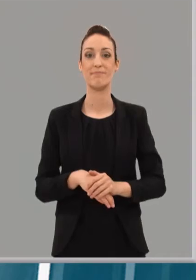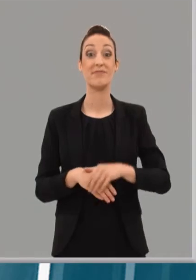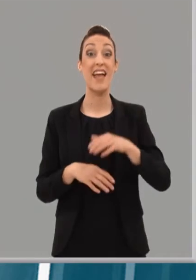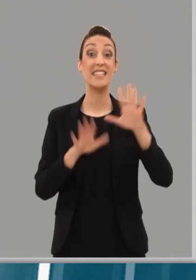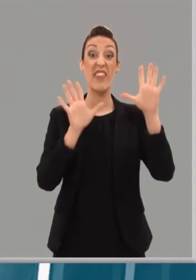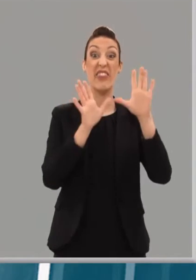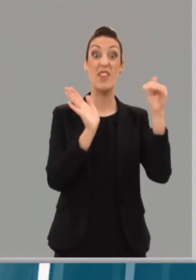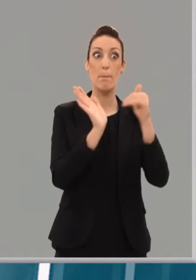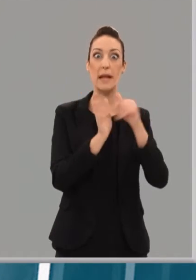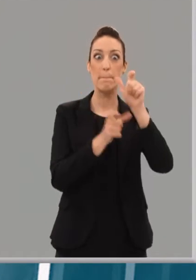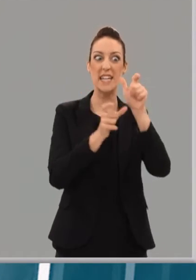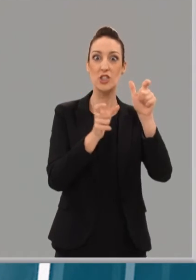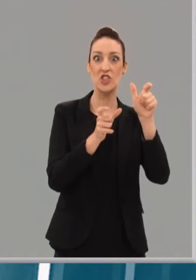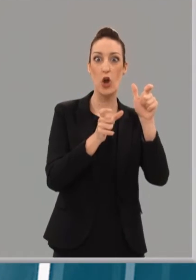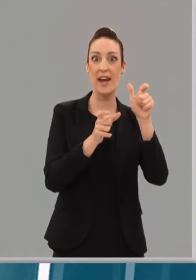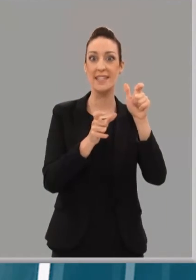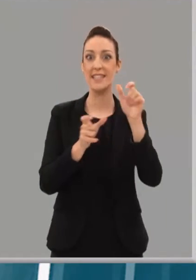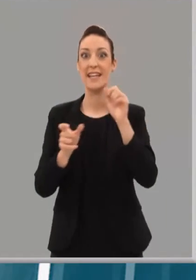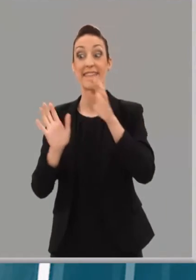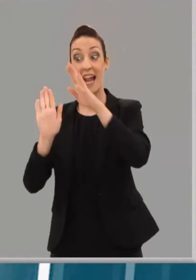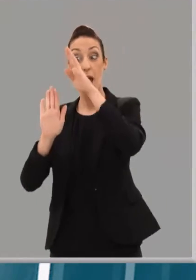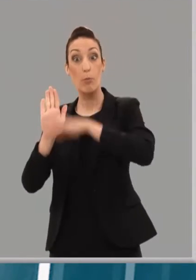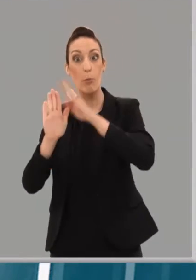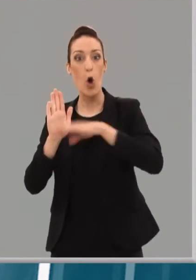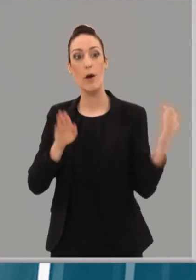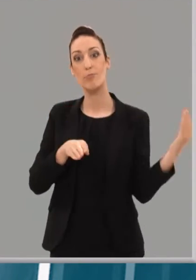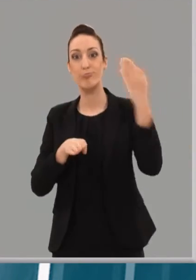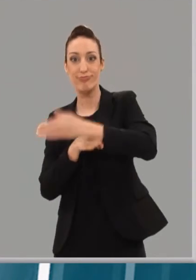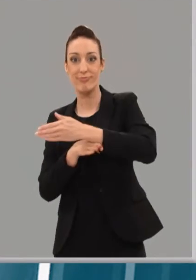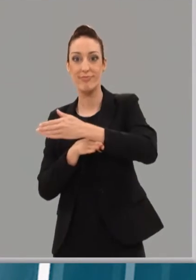año, que vuelve a contar con un presupuesto de medio millón de euros.